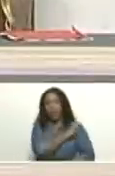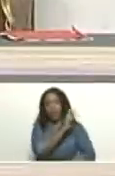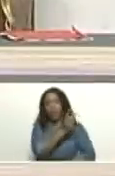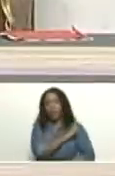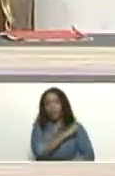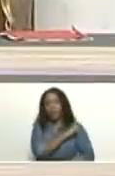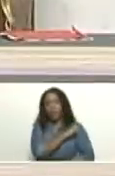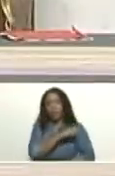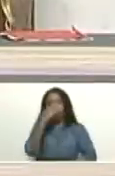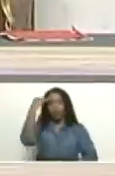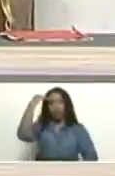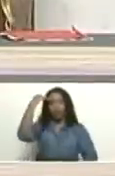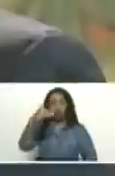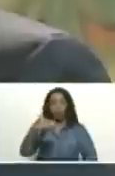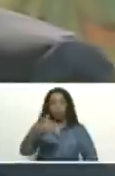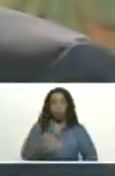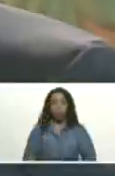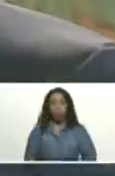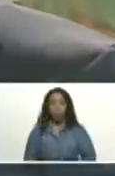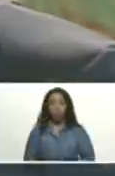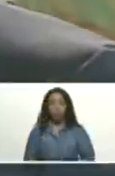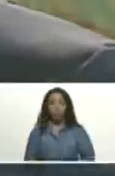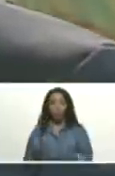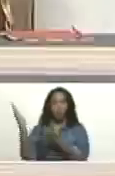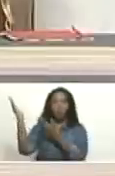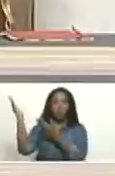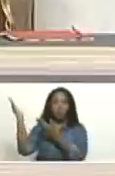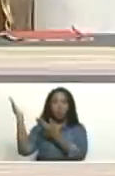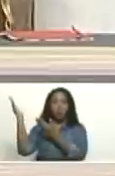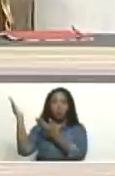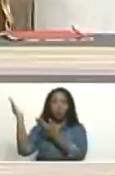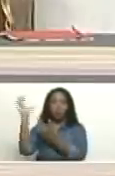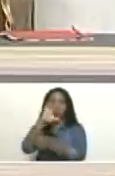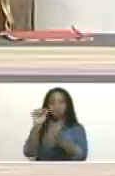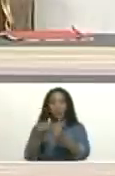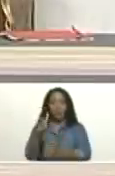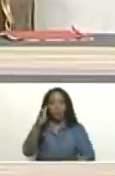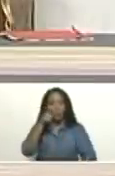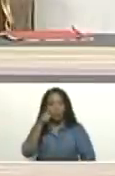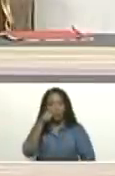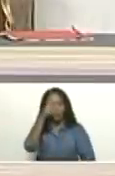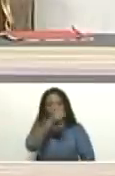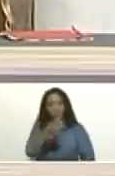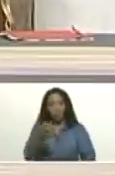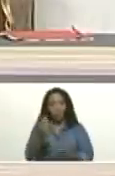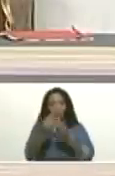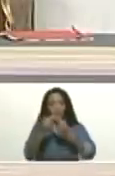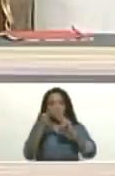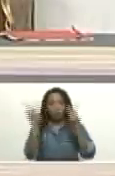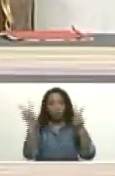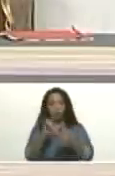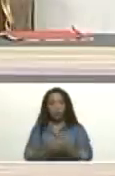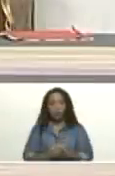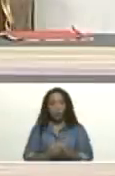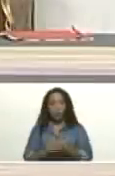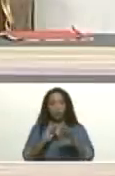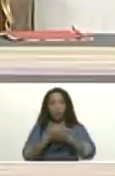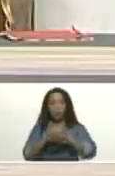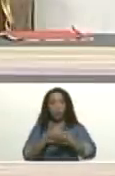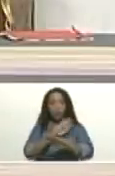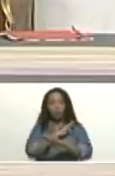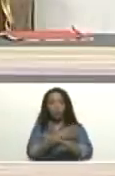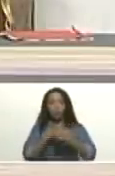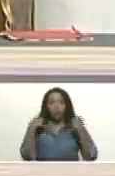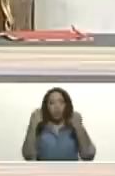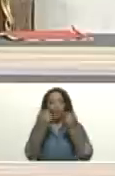Remigio Ceballos y Chazo, vicepresidente para Seguridad Ciudadana y Paz, ministro del Poder Popular